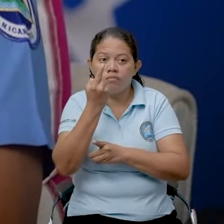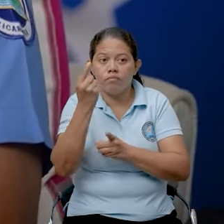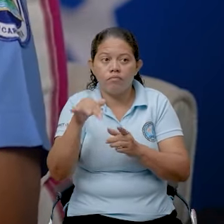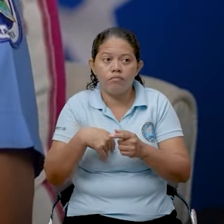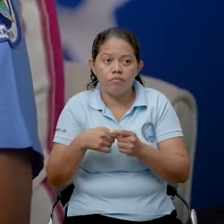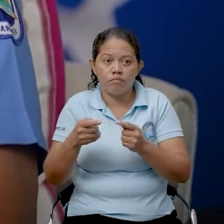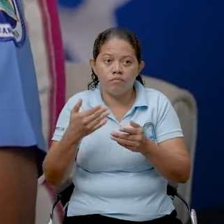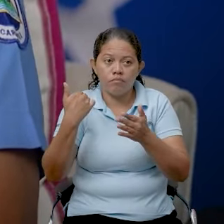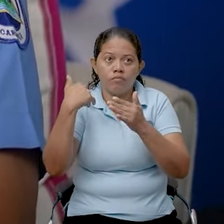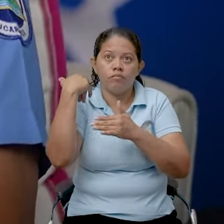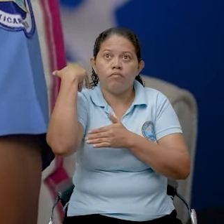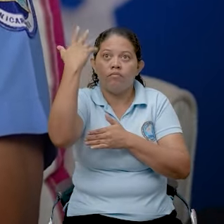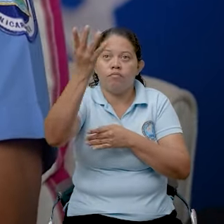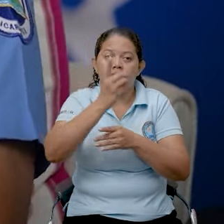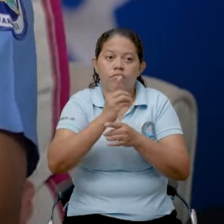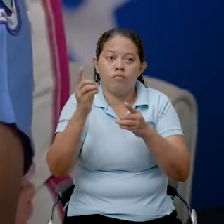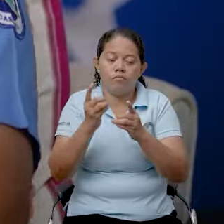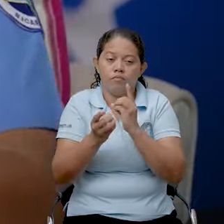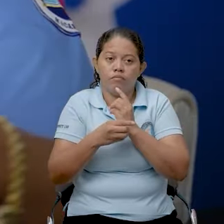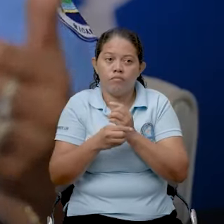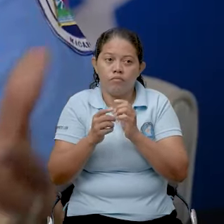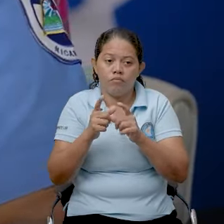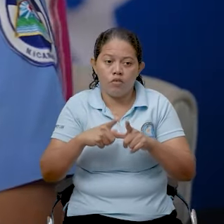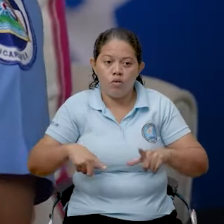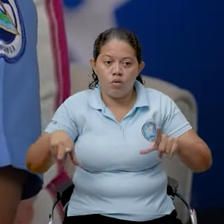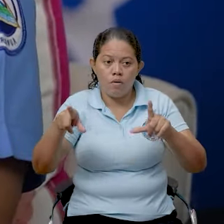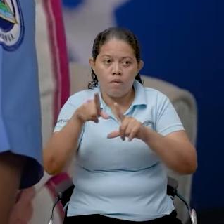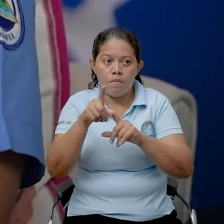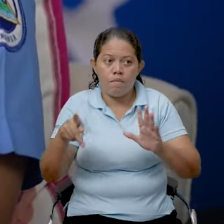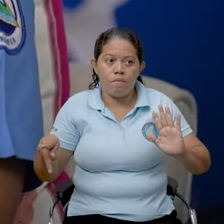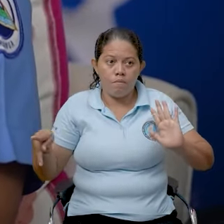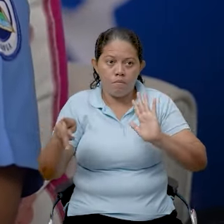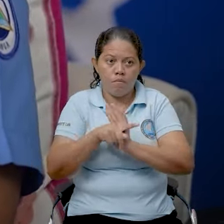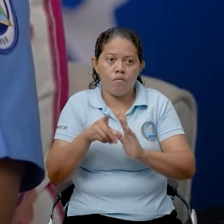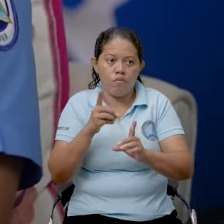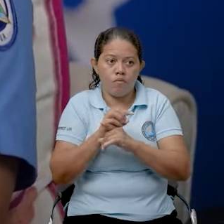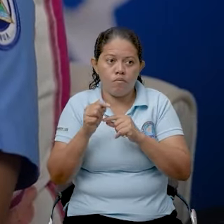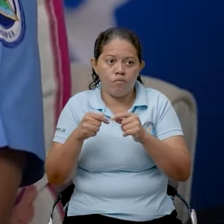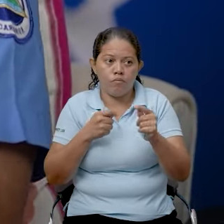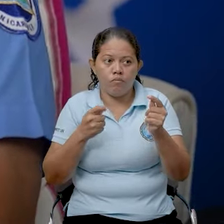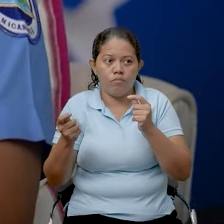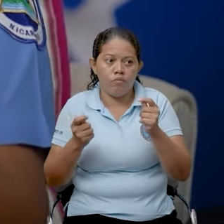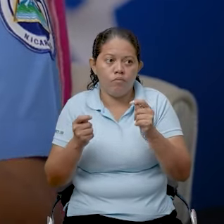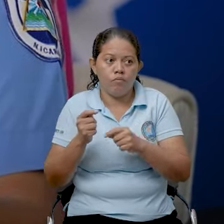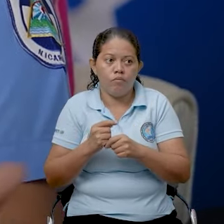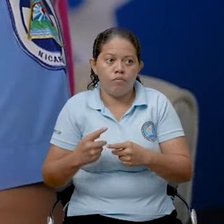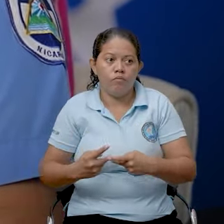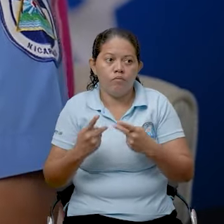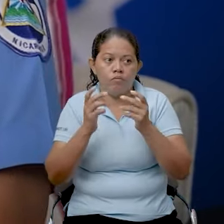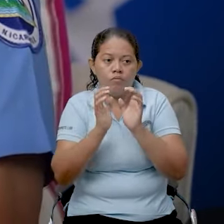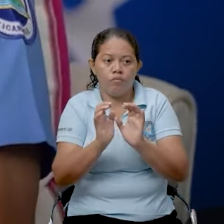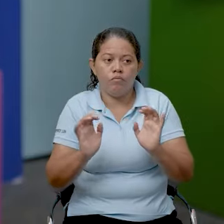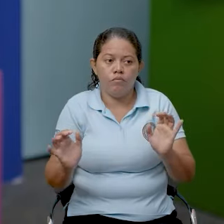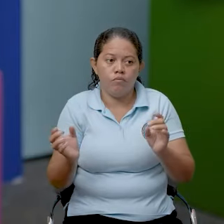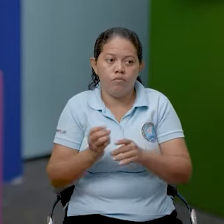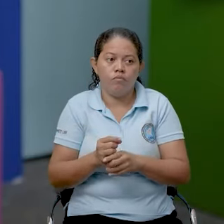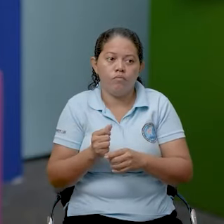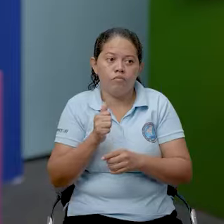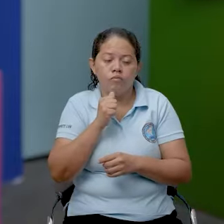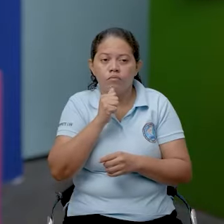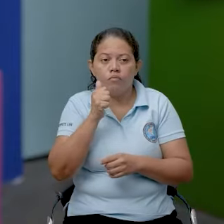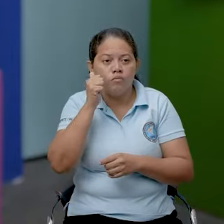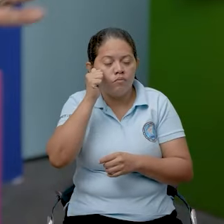se alejen de lugares que puedan ser peligrosos, que puedan poner en riesgo la vida de los niños, la vida de los